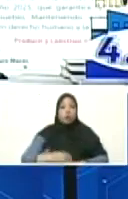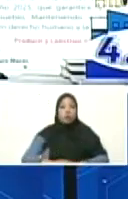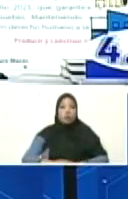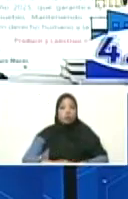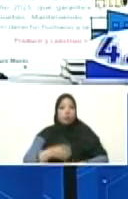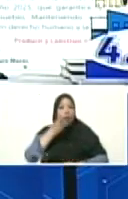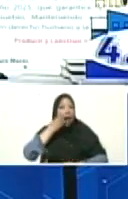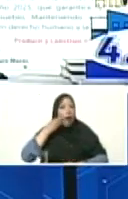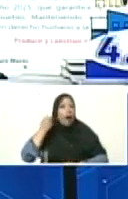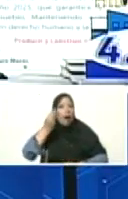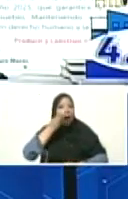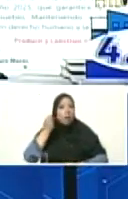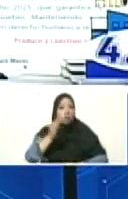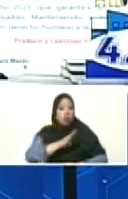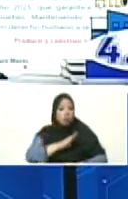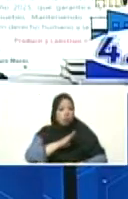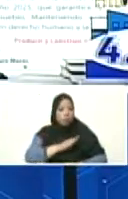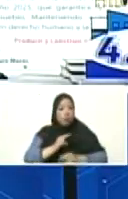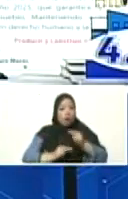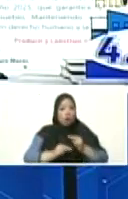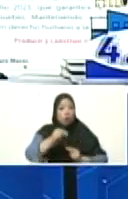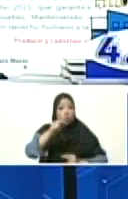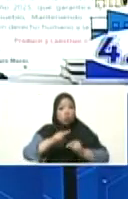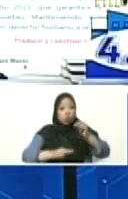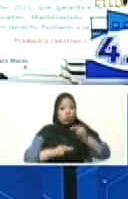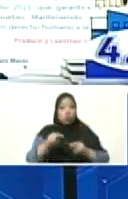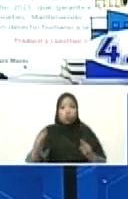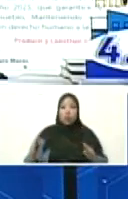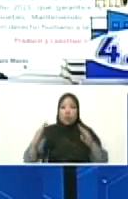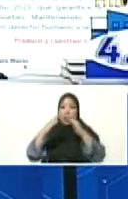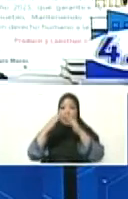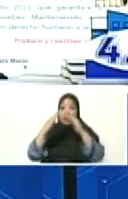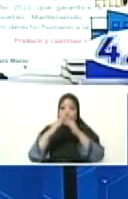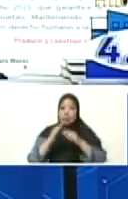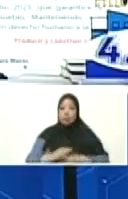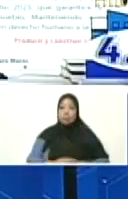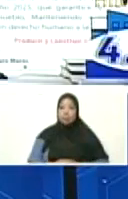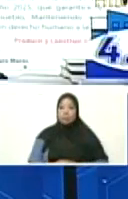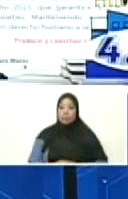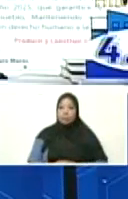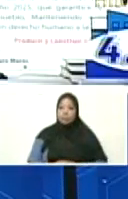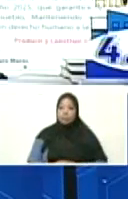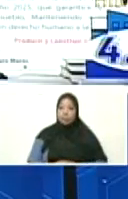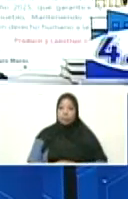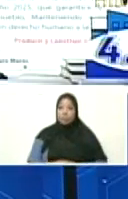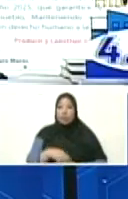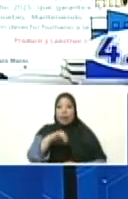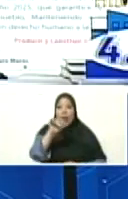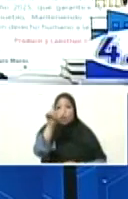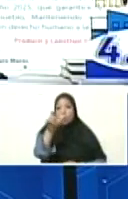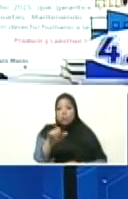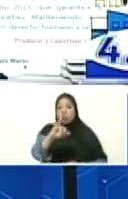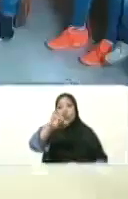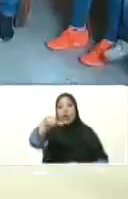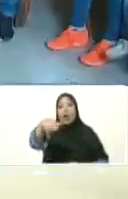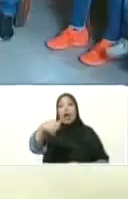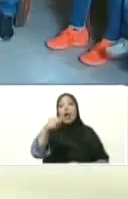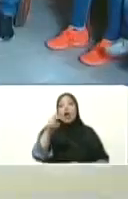experiencia de autoconstrucción de vivienda ¿verdad? Allá tenemos a Julio César León Heredia